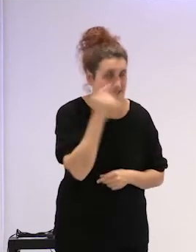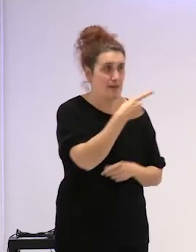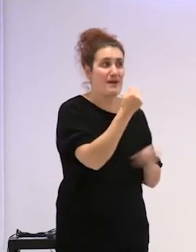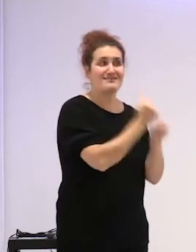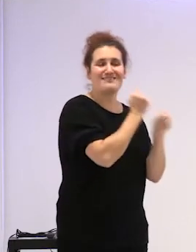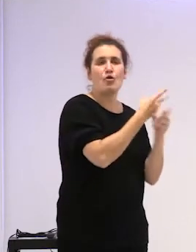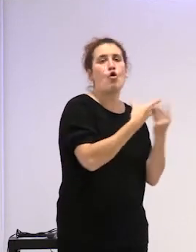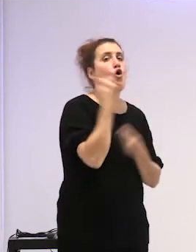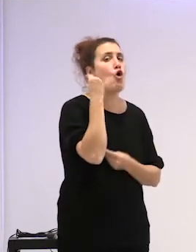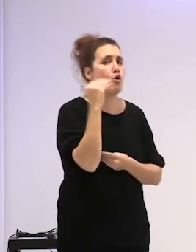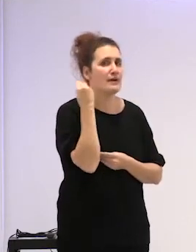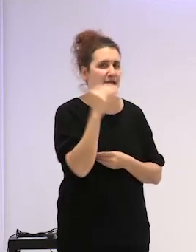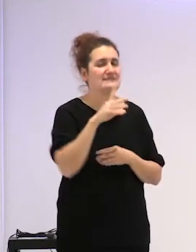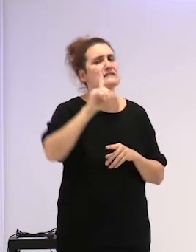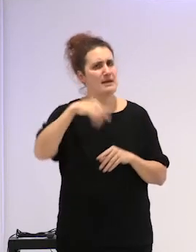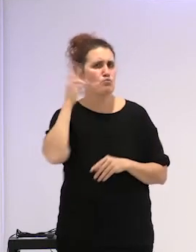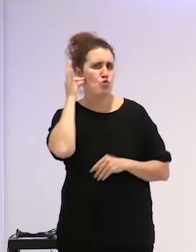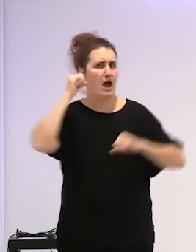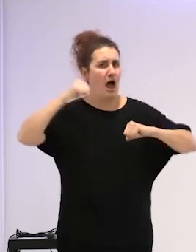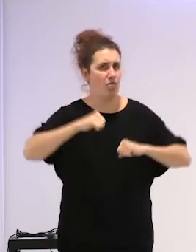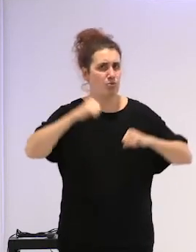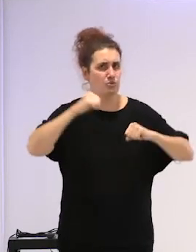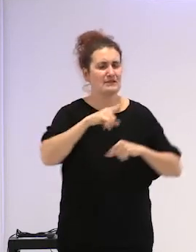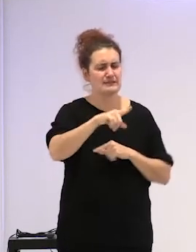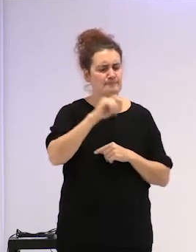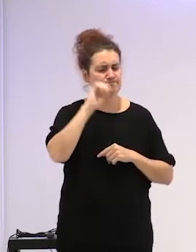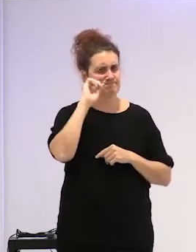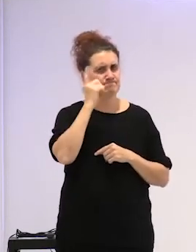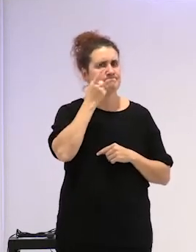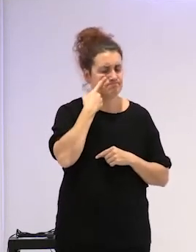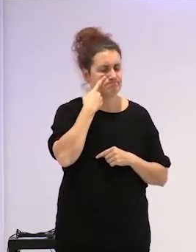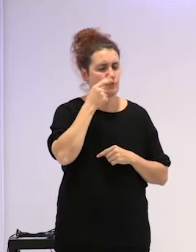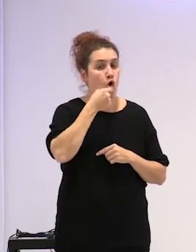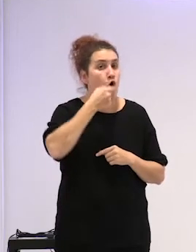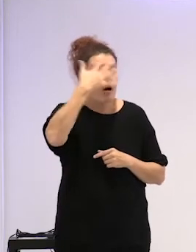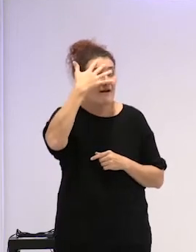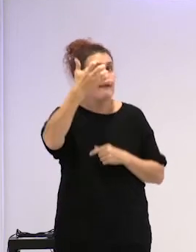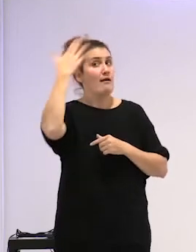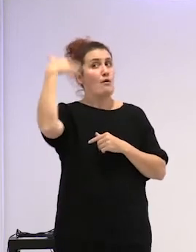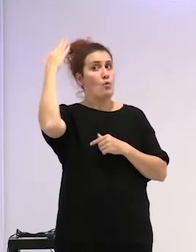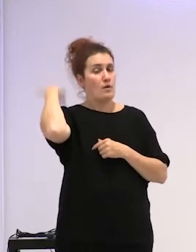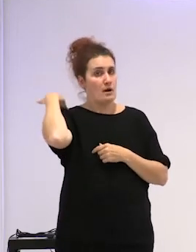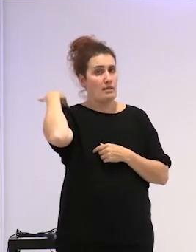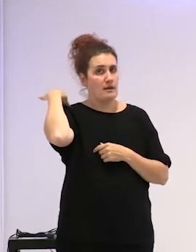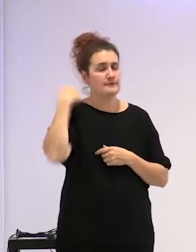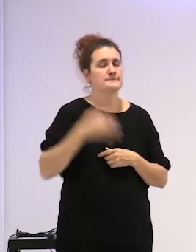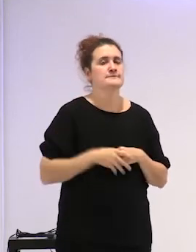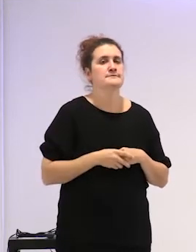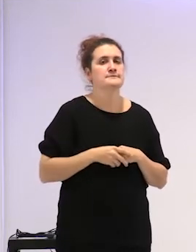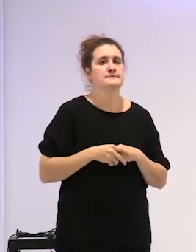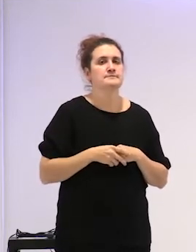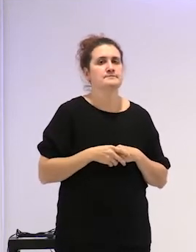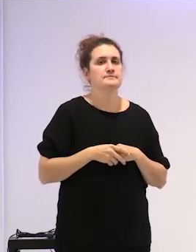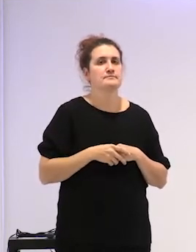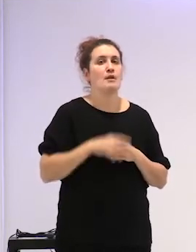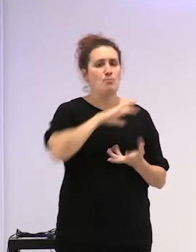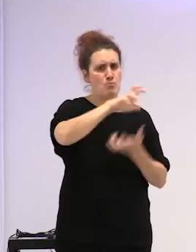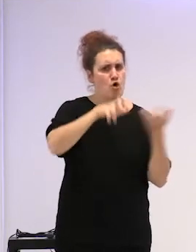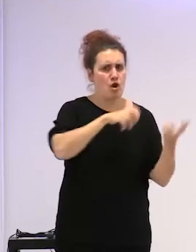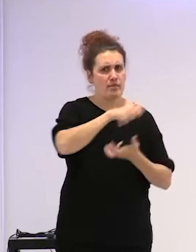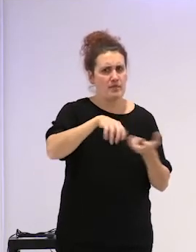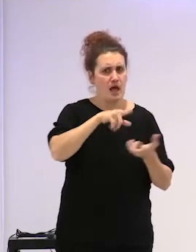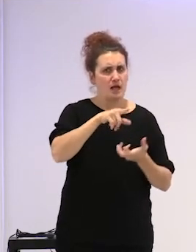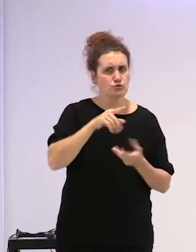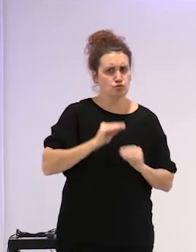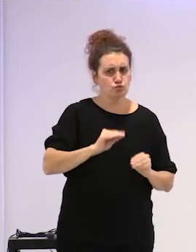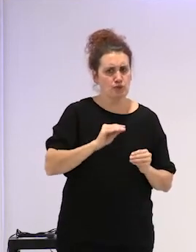jóvenes y con mujeres adultas que descubren o que recuerdan, de pronto recuerdan, la violencia vivida en